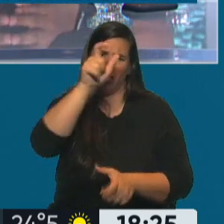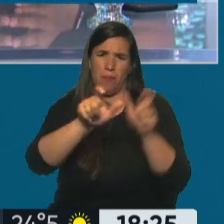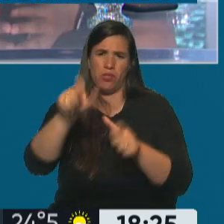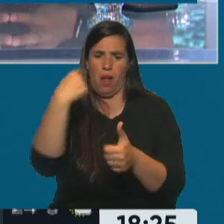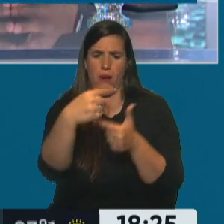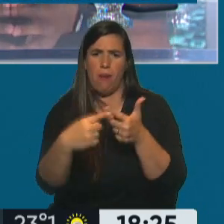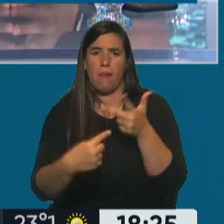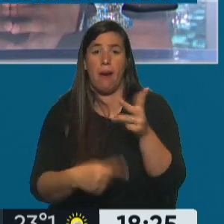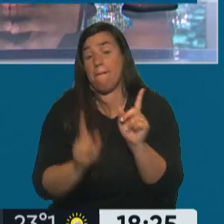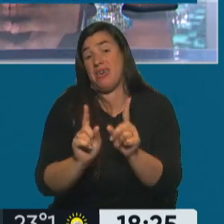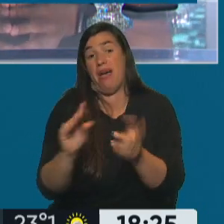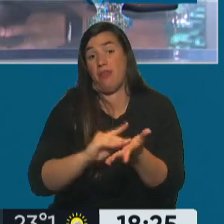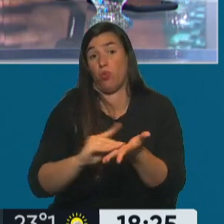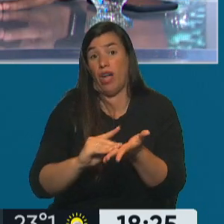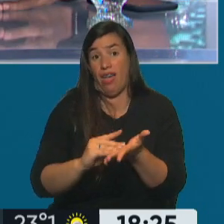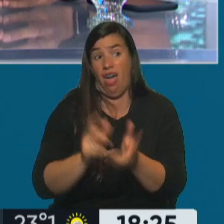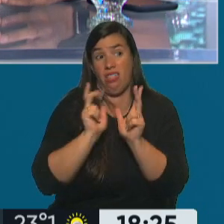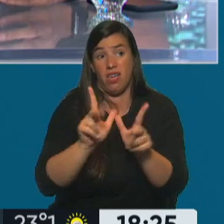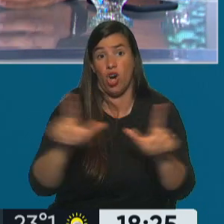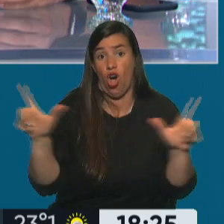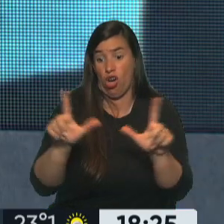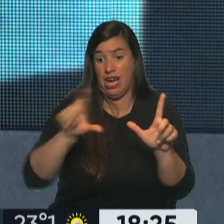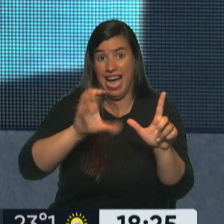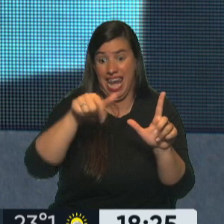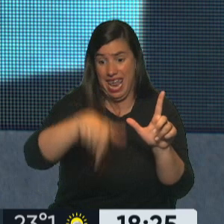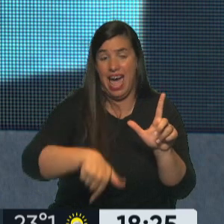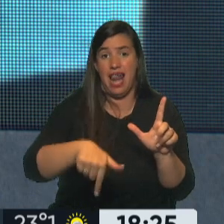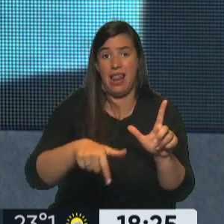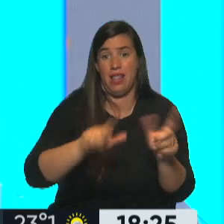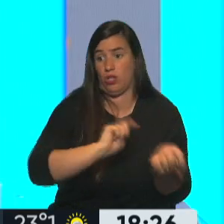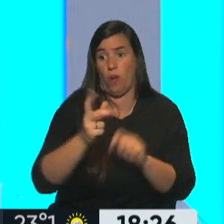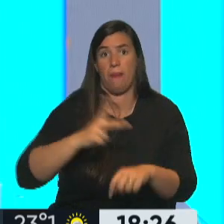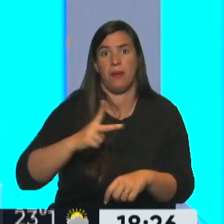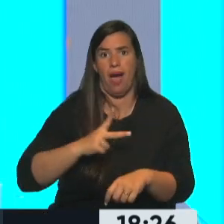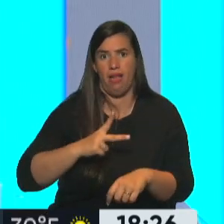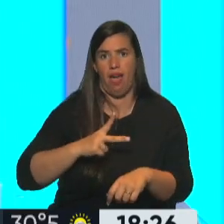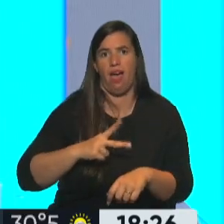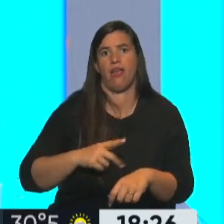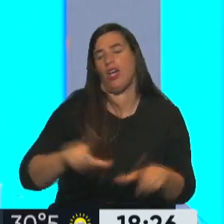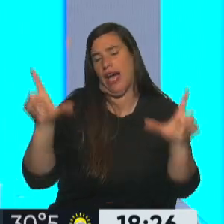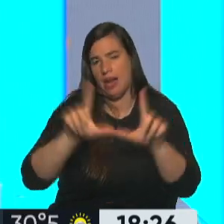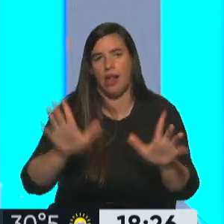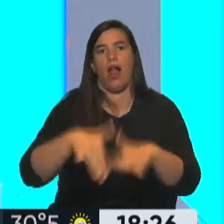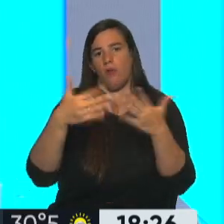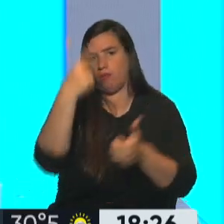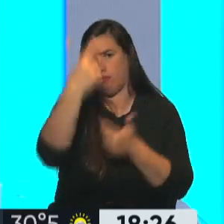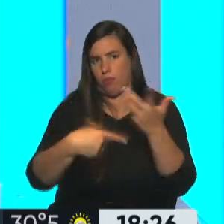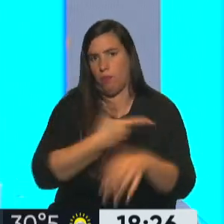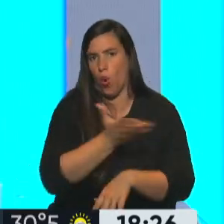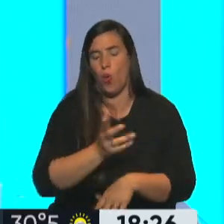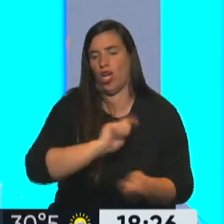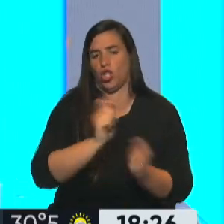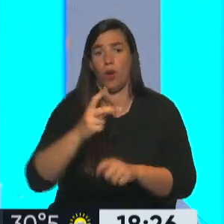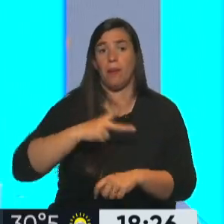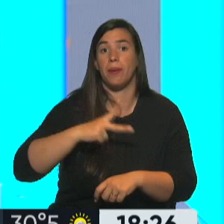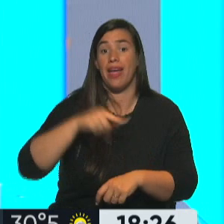este mismo canal. Creo que todo eso... Y todos los medios públicos. Y todos los medios públicos, todo eso va abriendo con puertas que